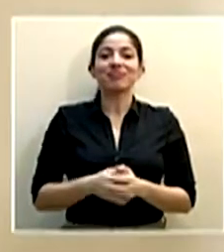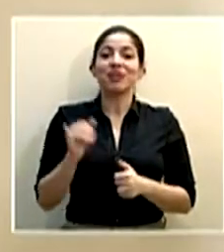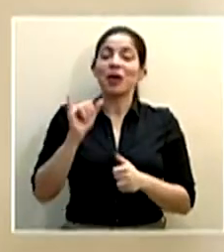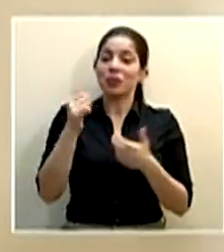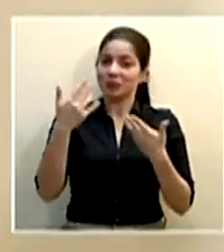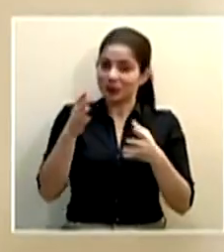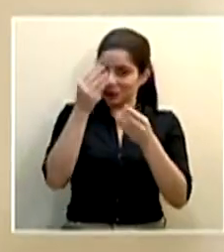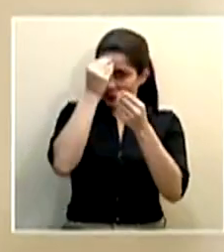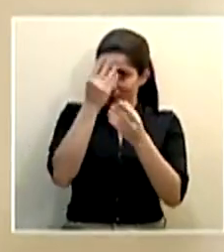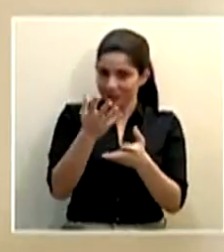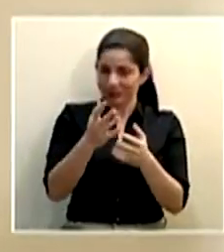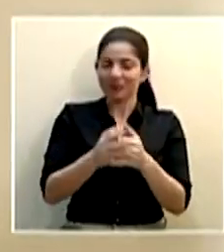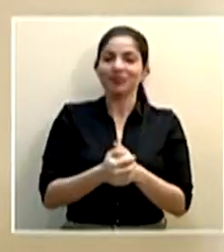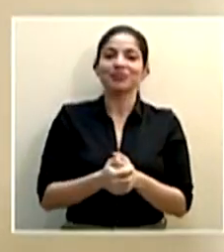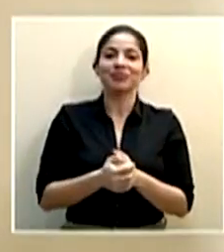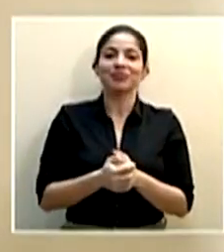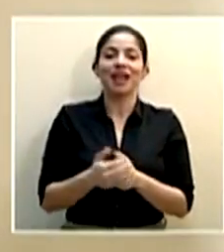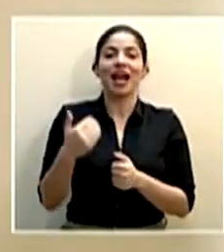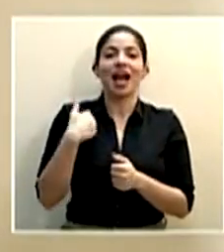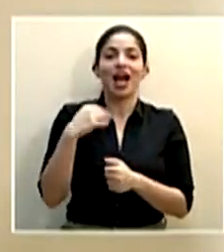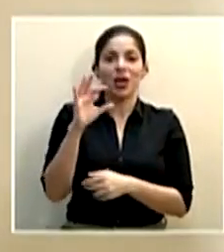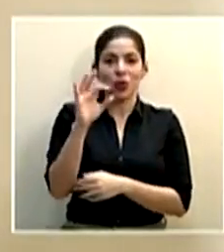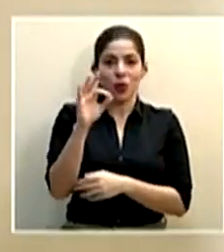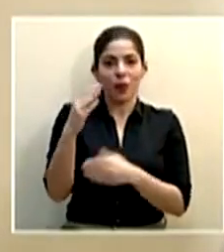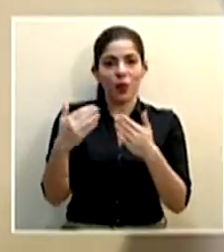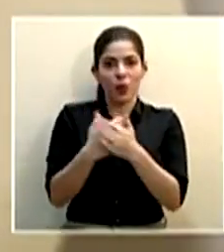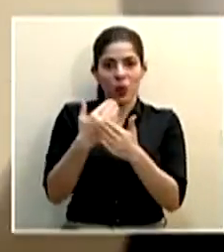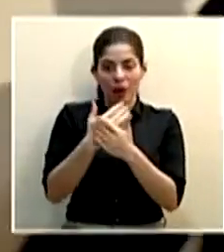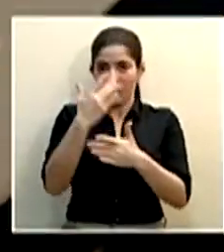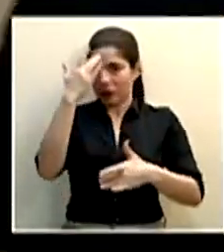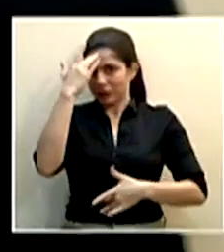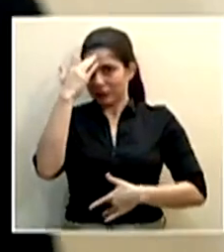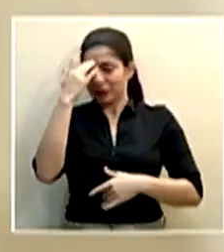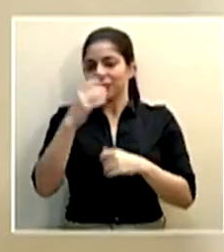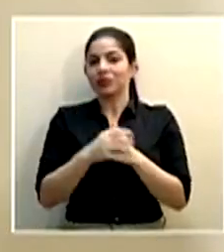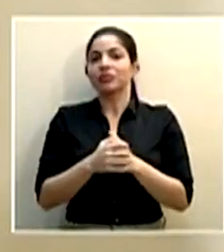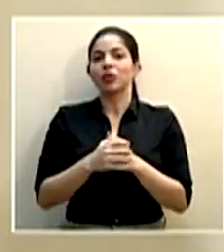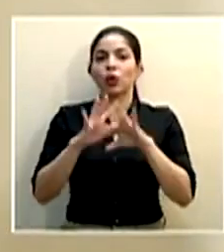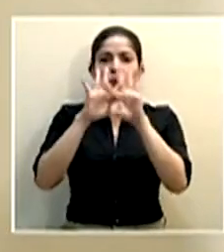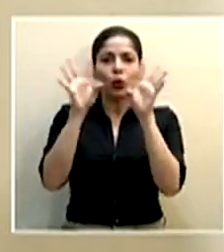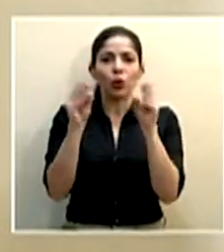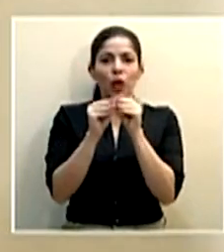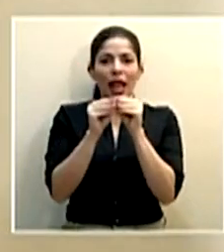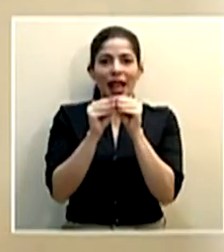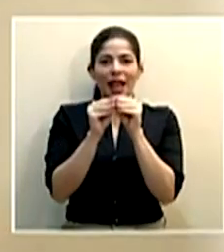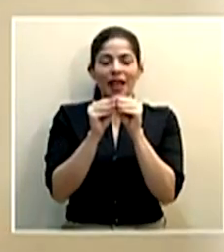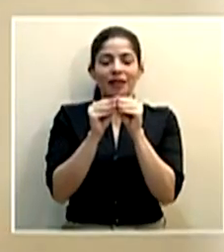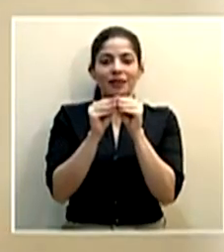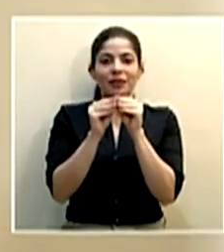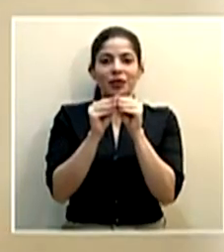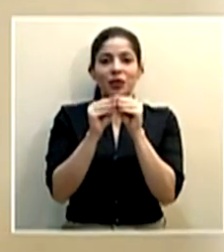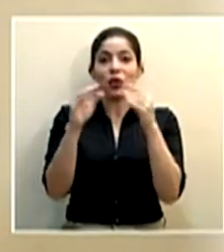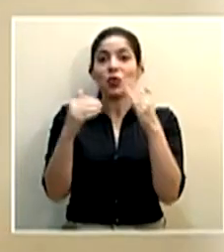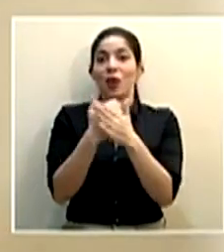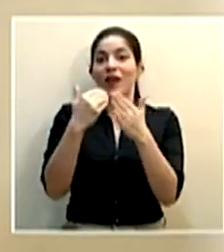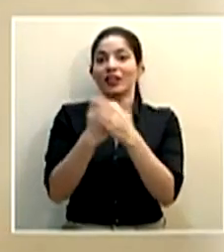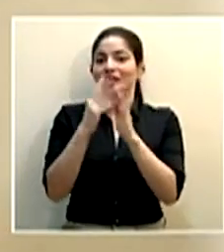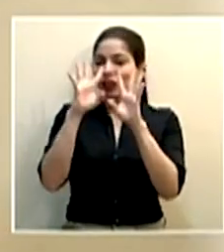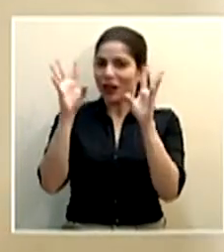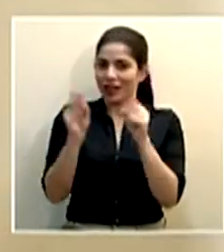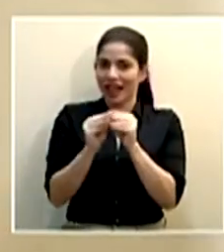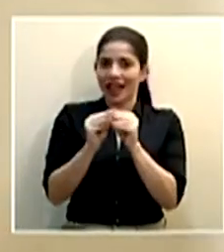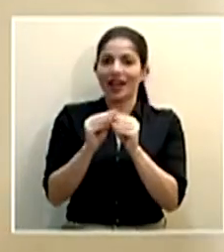anunciado, tenemos nueve casos nuevos, para un total de ocho, nuevos casos, nuevos total,